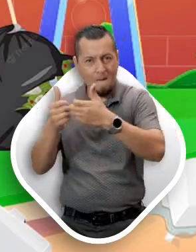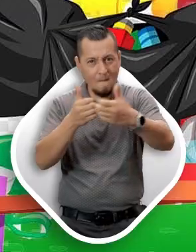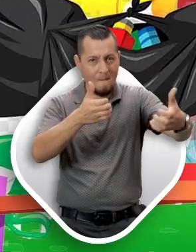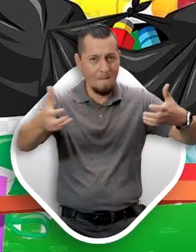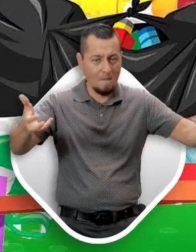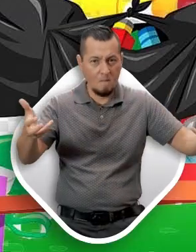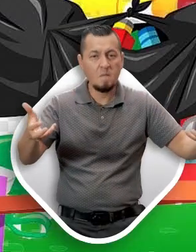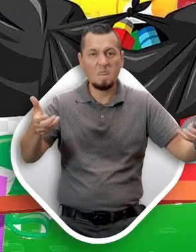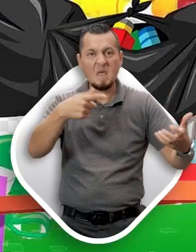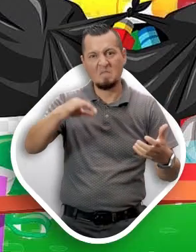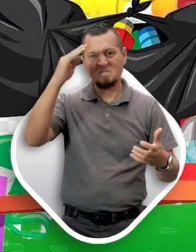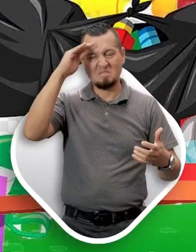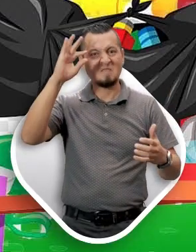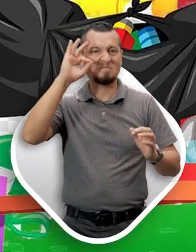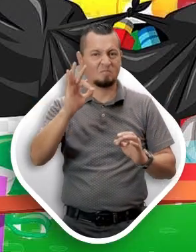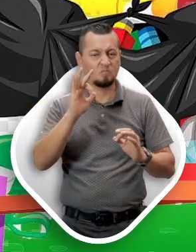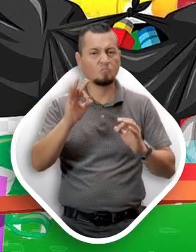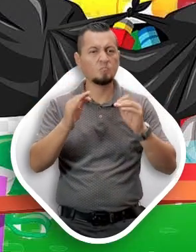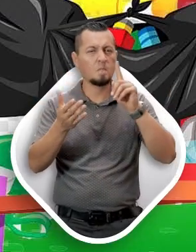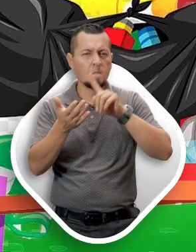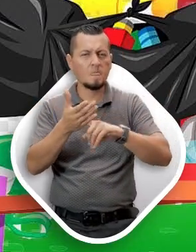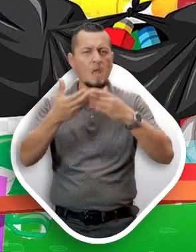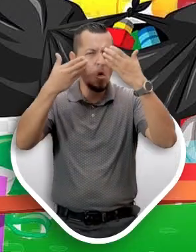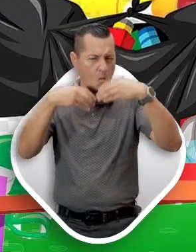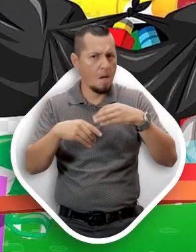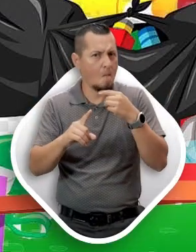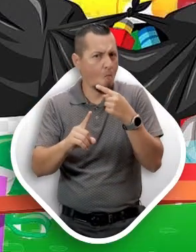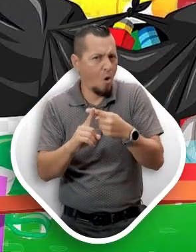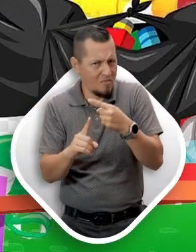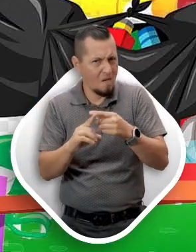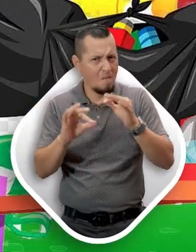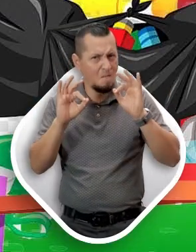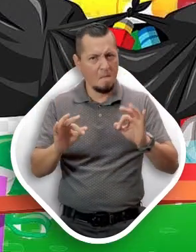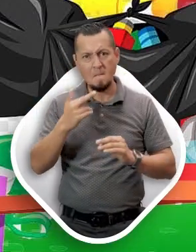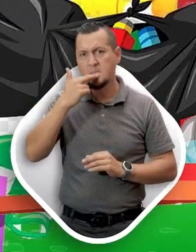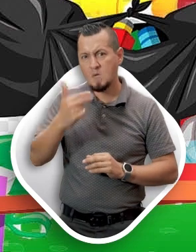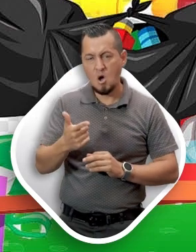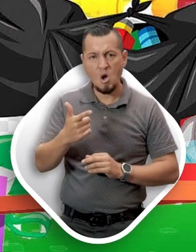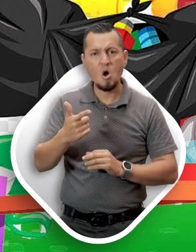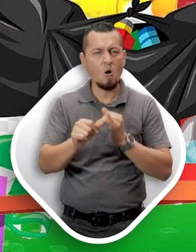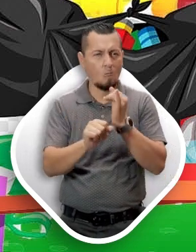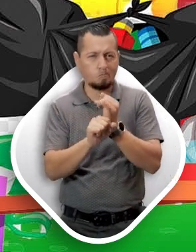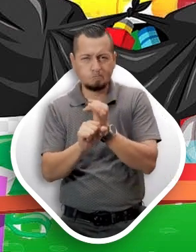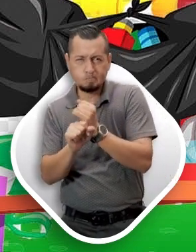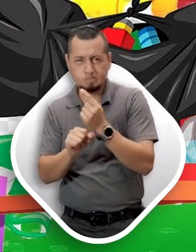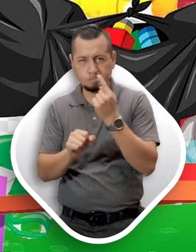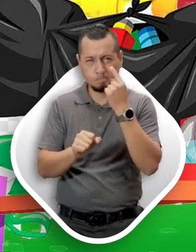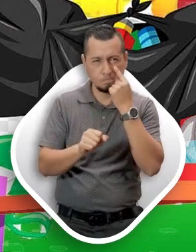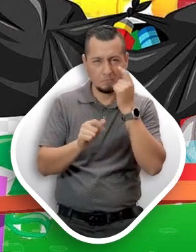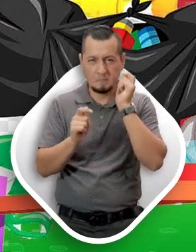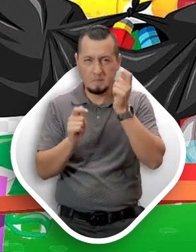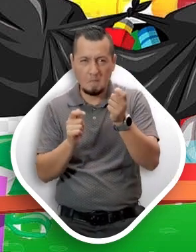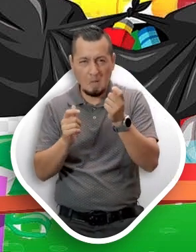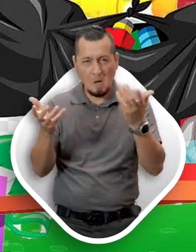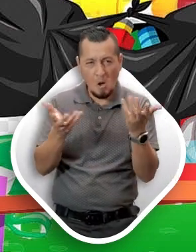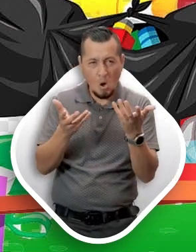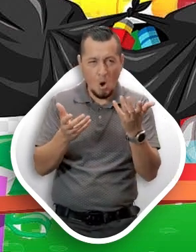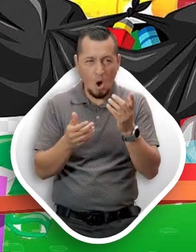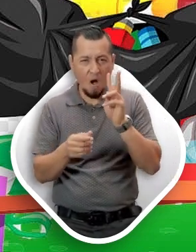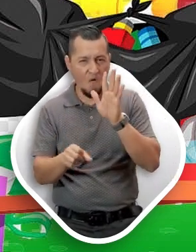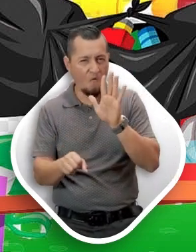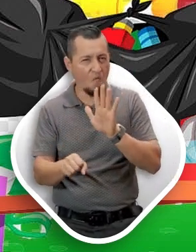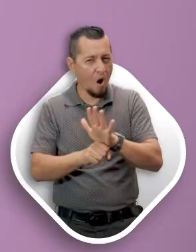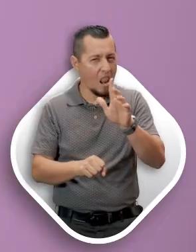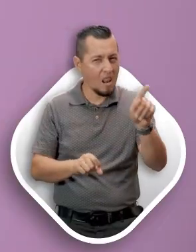terreno. Motivamos a nuestros compañeros a tener una actitud más positiva y además investigamos pistas a ver si hay algún